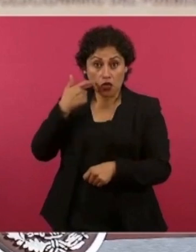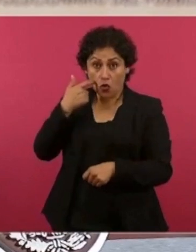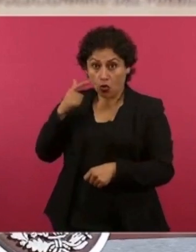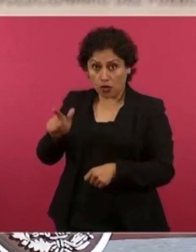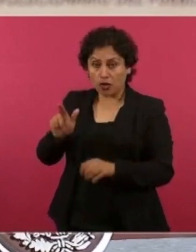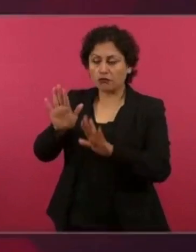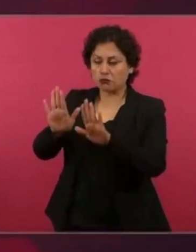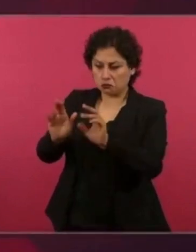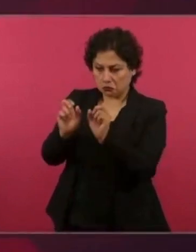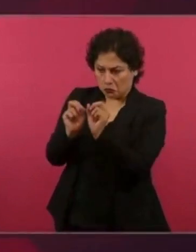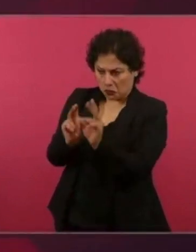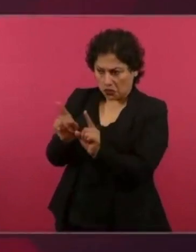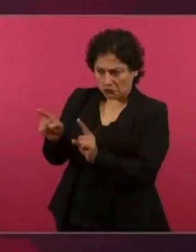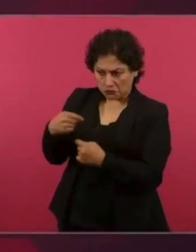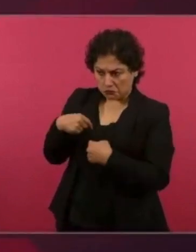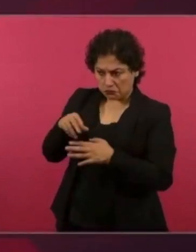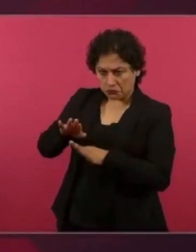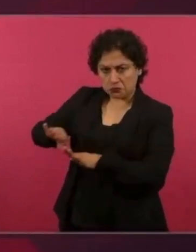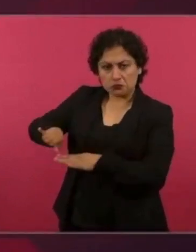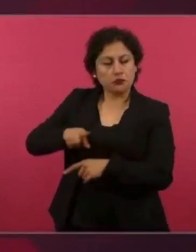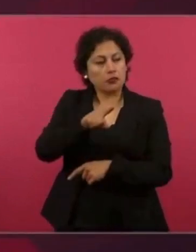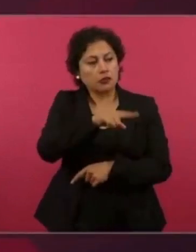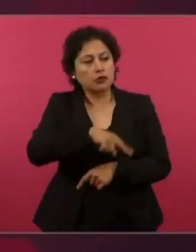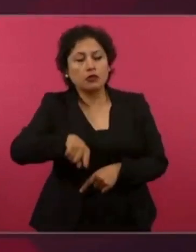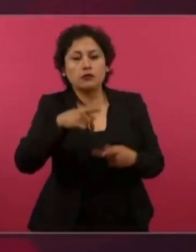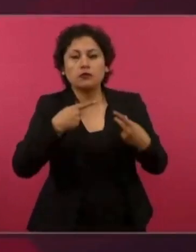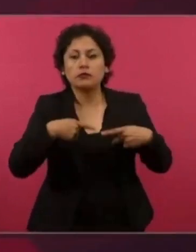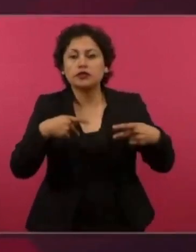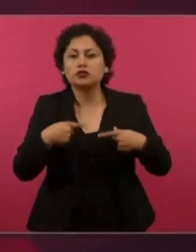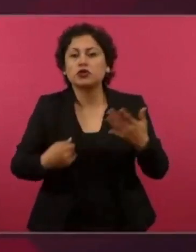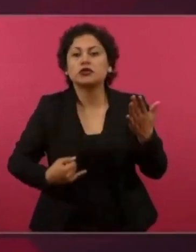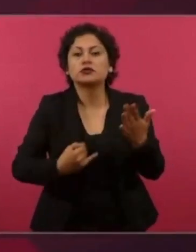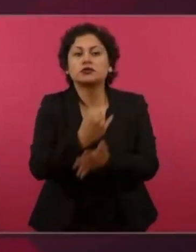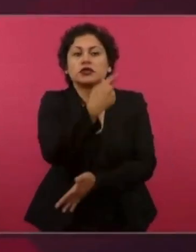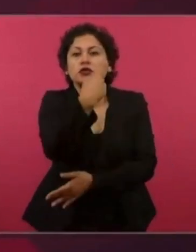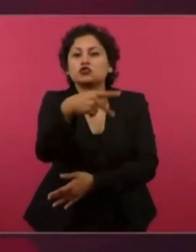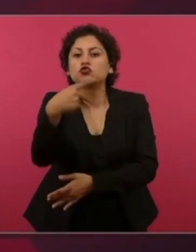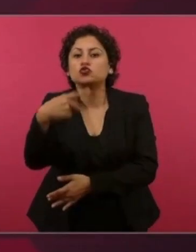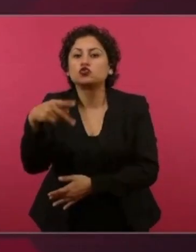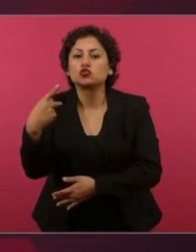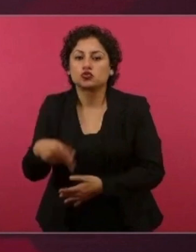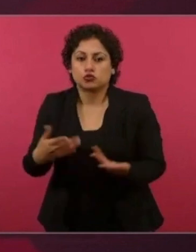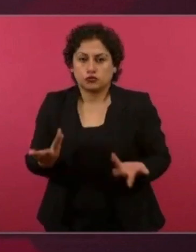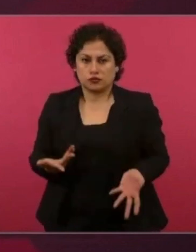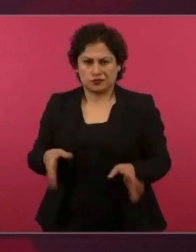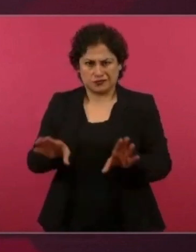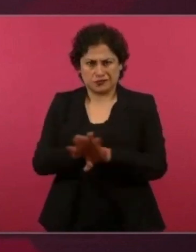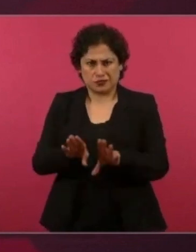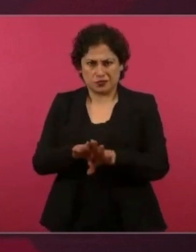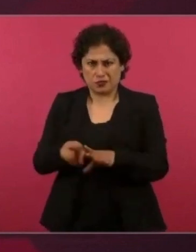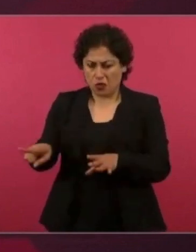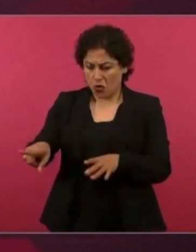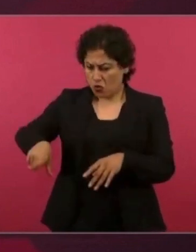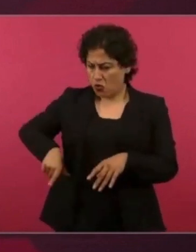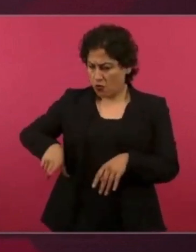porque ¿cómo van a ir a tomar esa decisión sin consultar al pueblo?